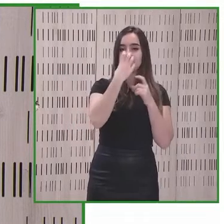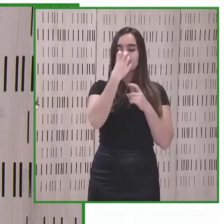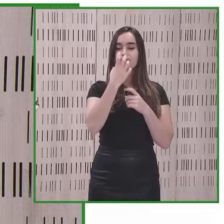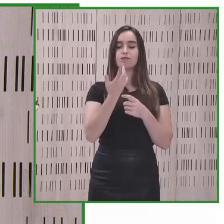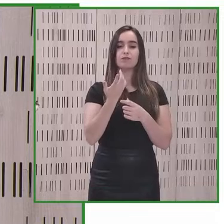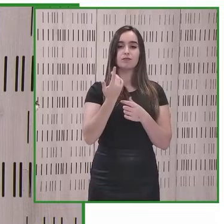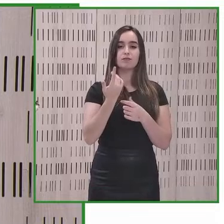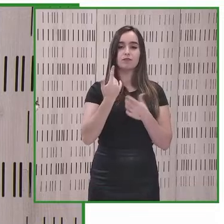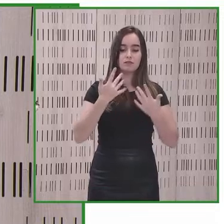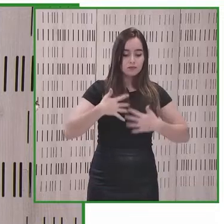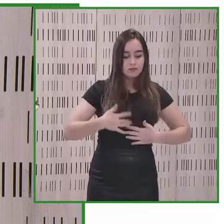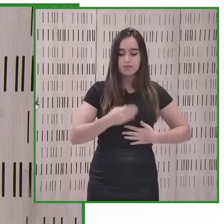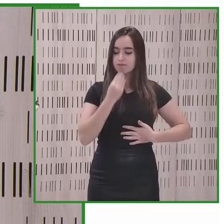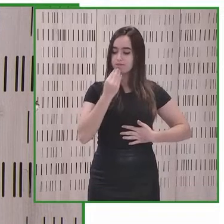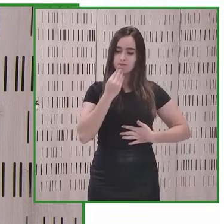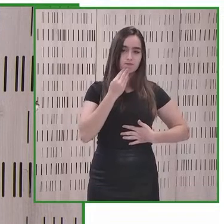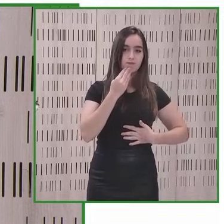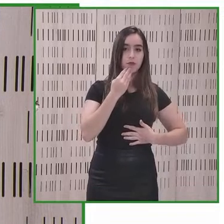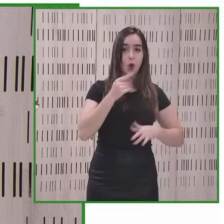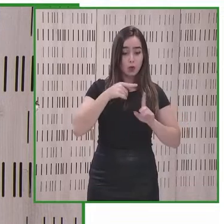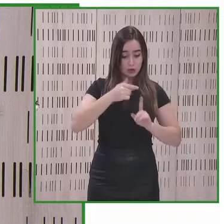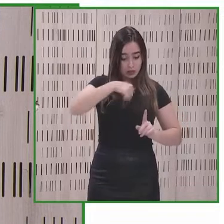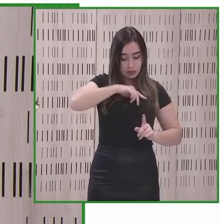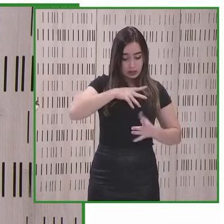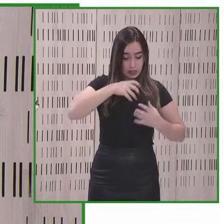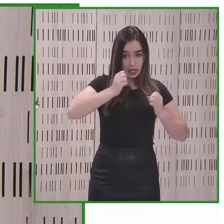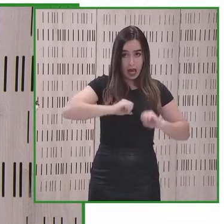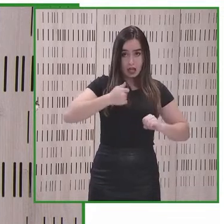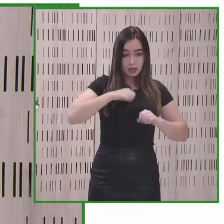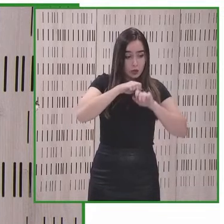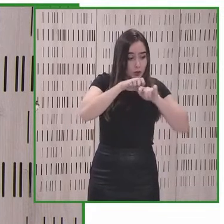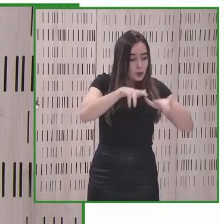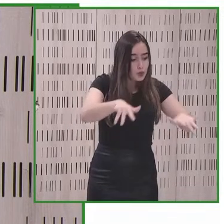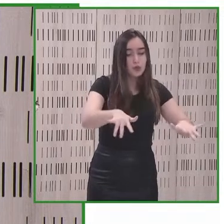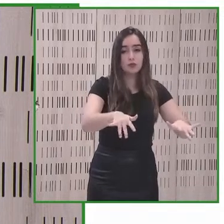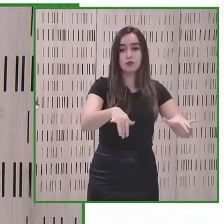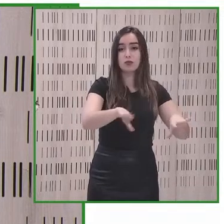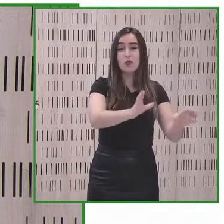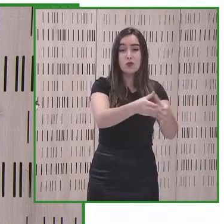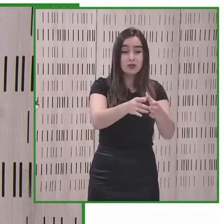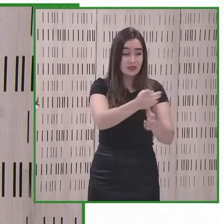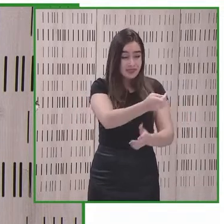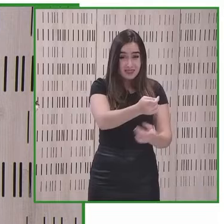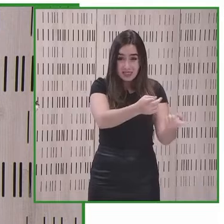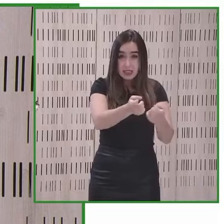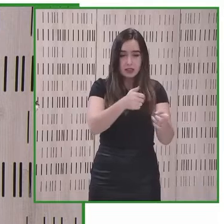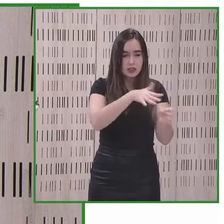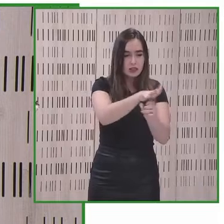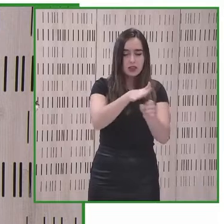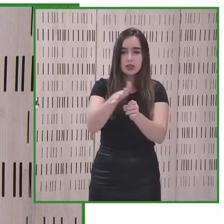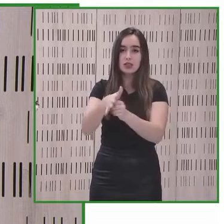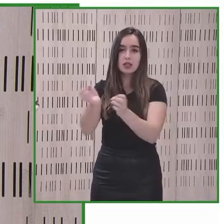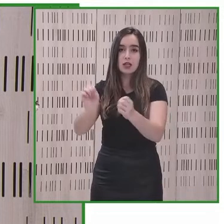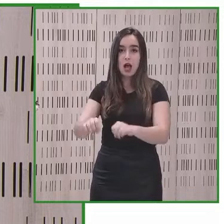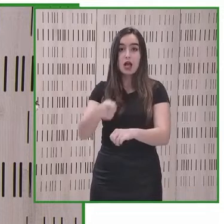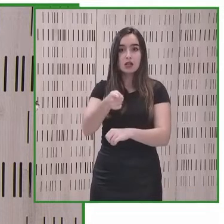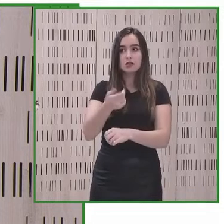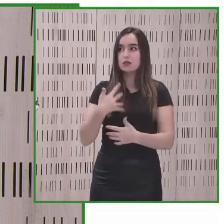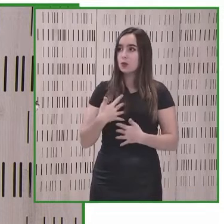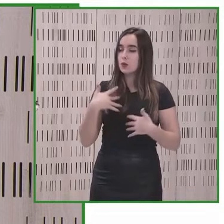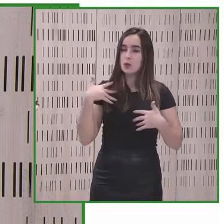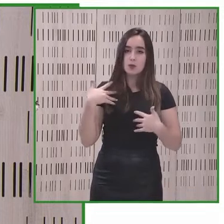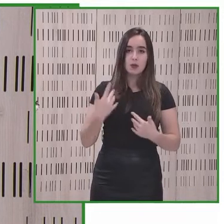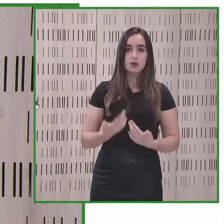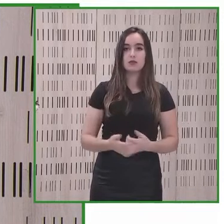para poder distribuir las colectivos en aquellos grupos de interés que más lo necesitaban y eso para nosotros fue un salario emocional